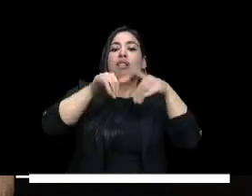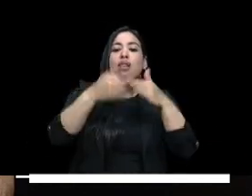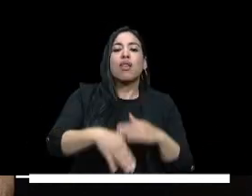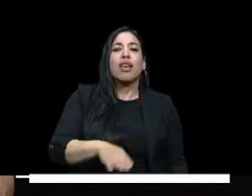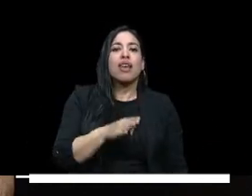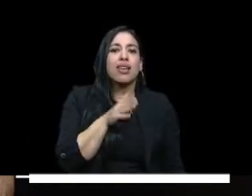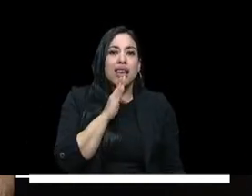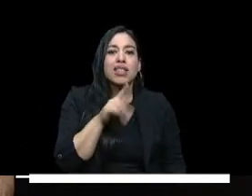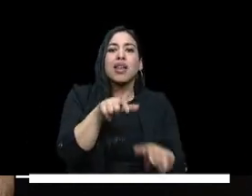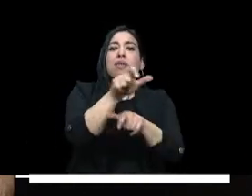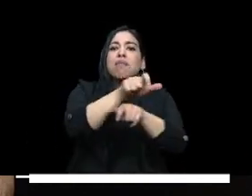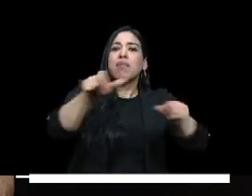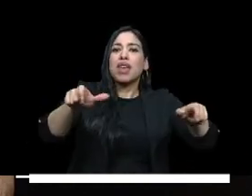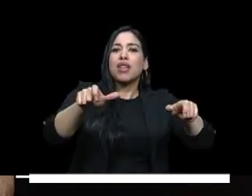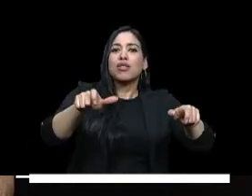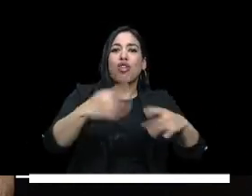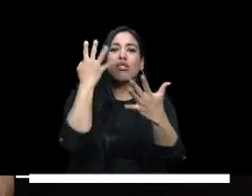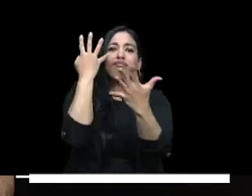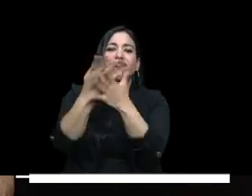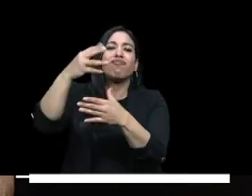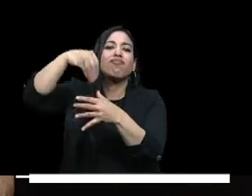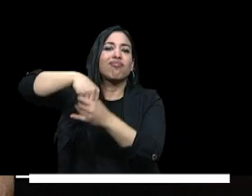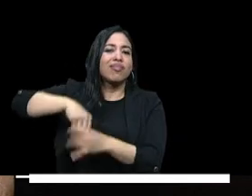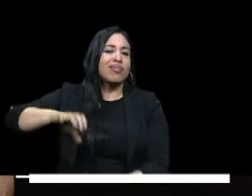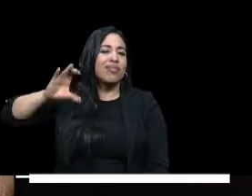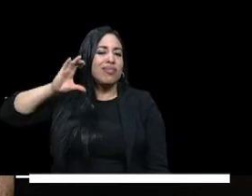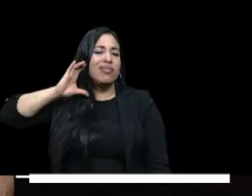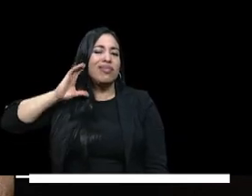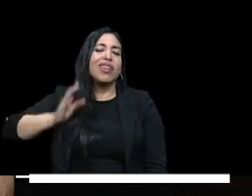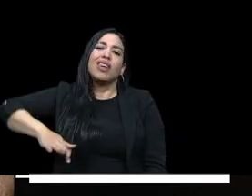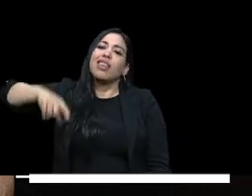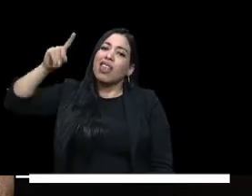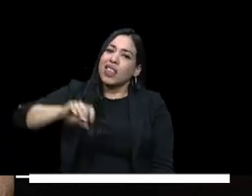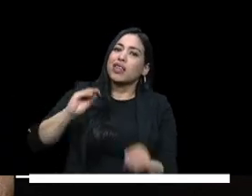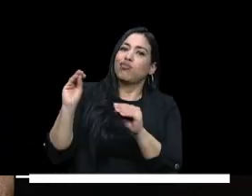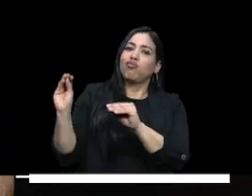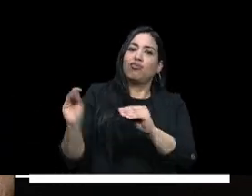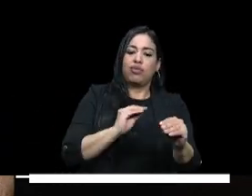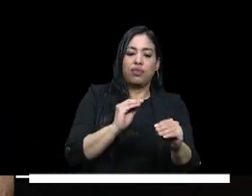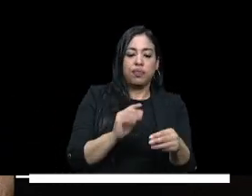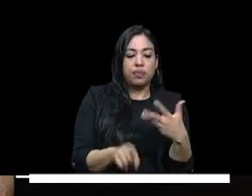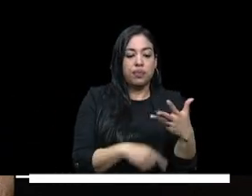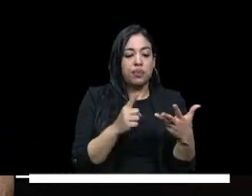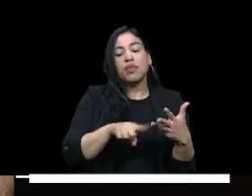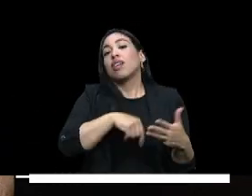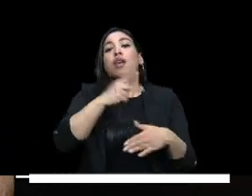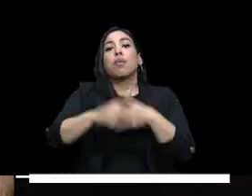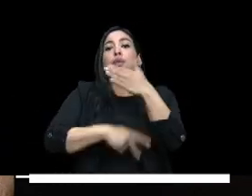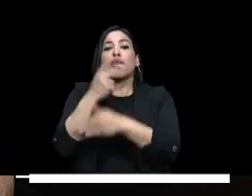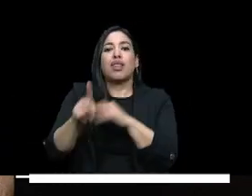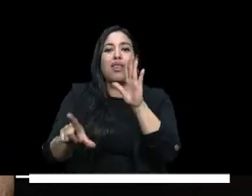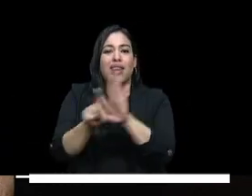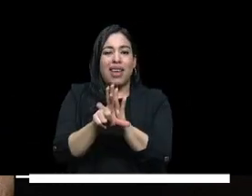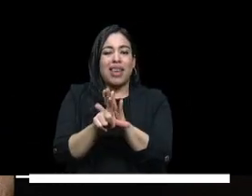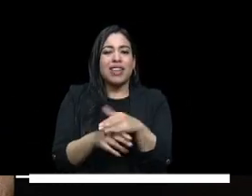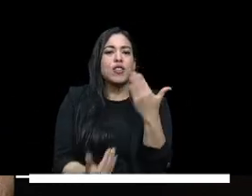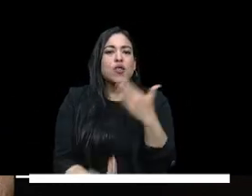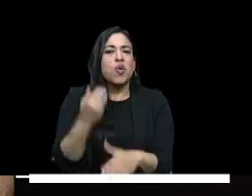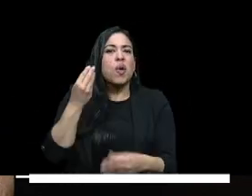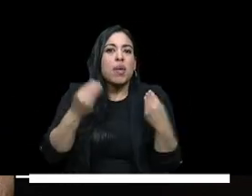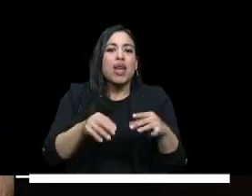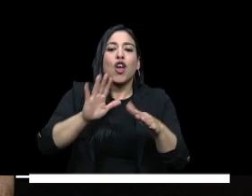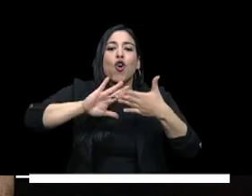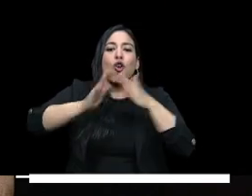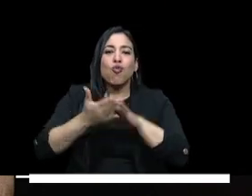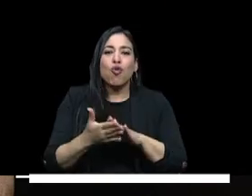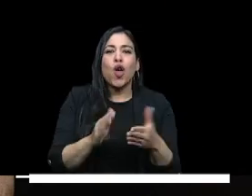para personas privadas de la libertad también propone una hoja de ruta este proyecto de ley estatutaria para que los